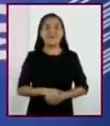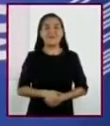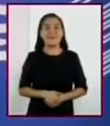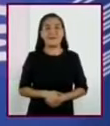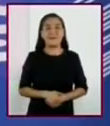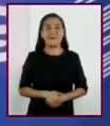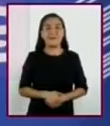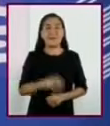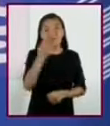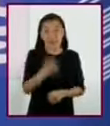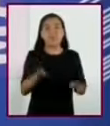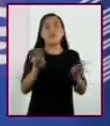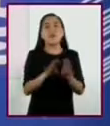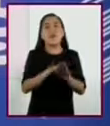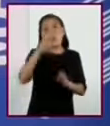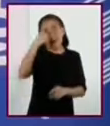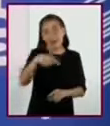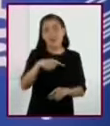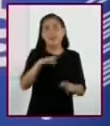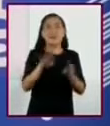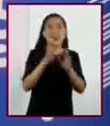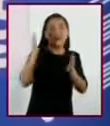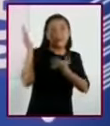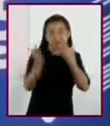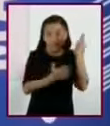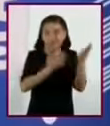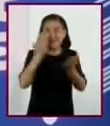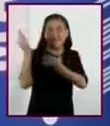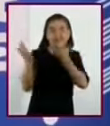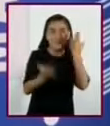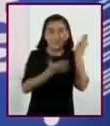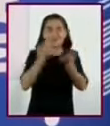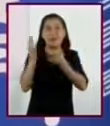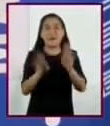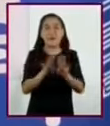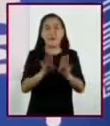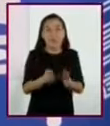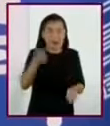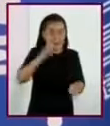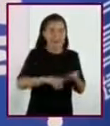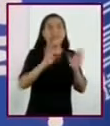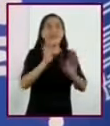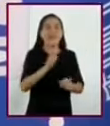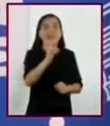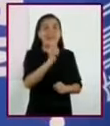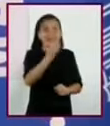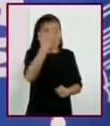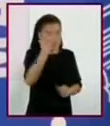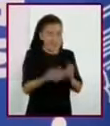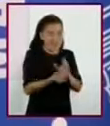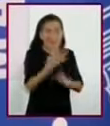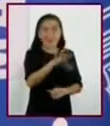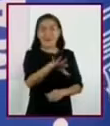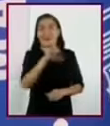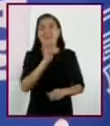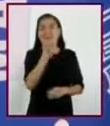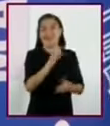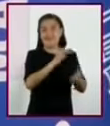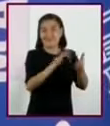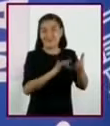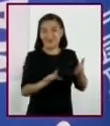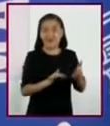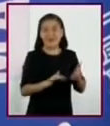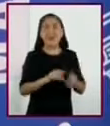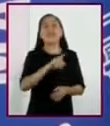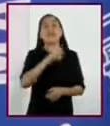Esto nos permitirá evaluar y revaluar qué conocimientos pudimos construir después de hacer la lectura, y